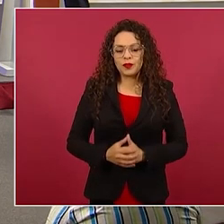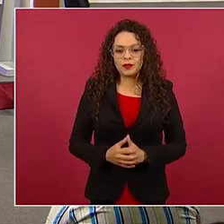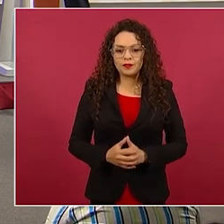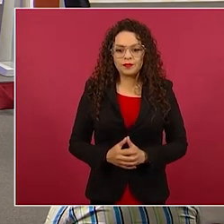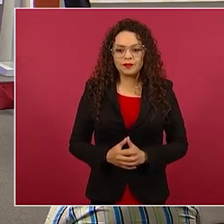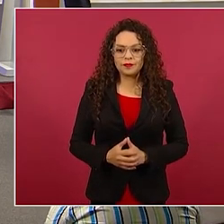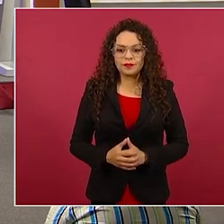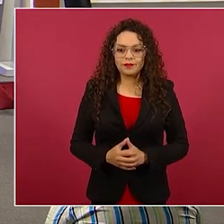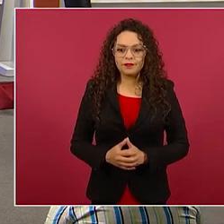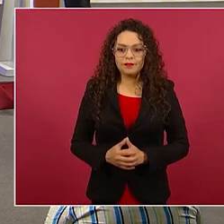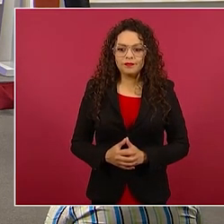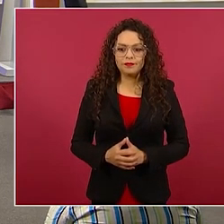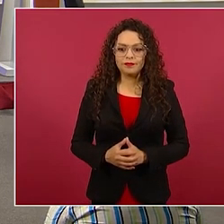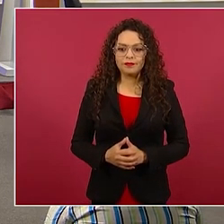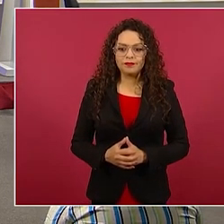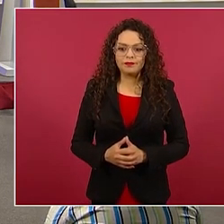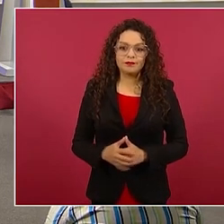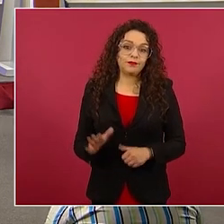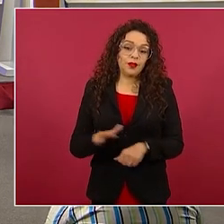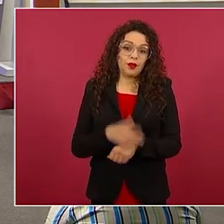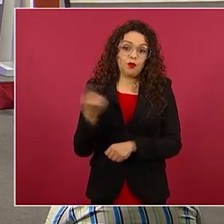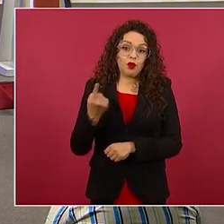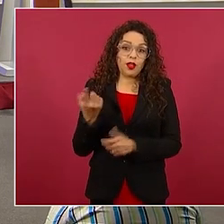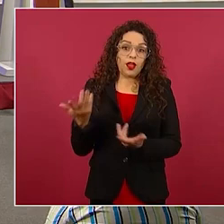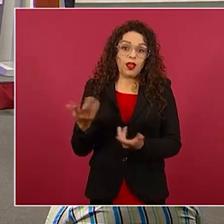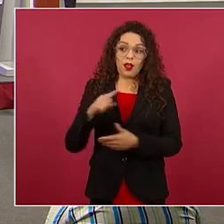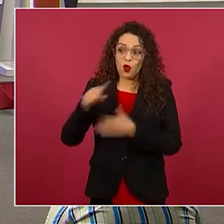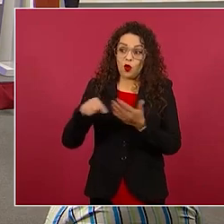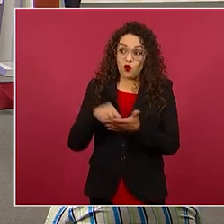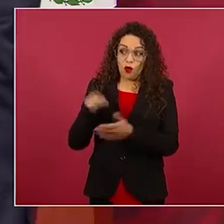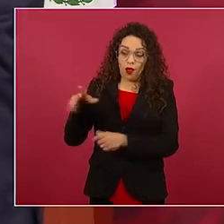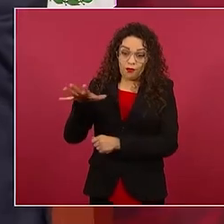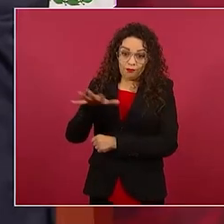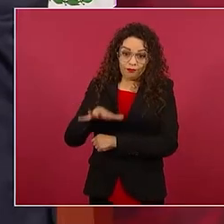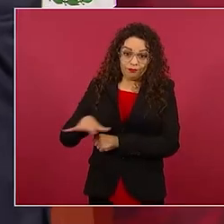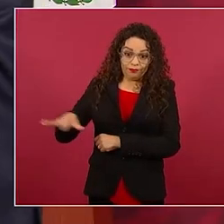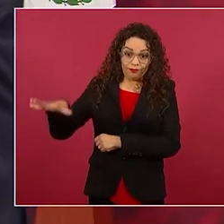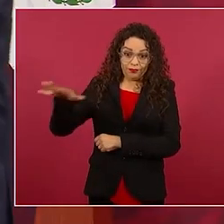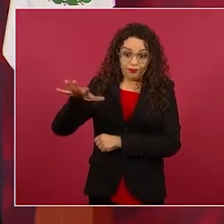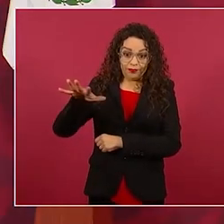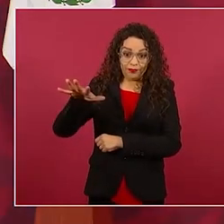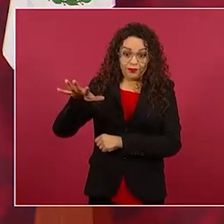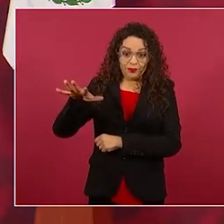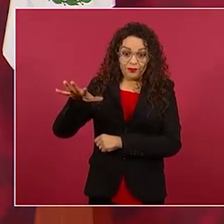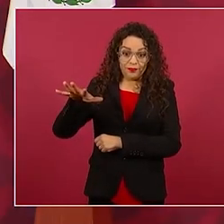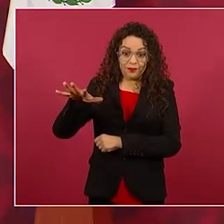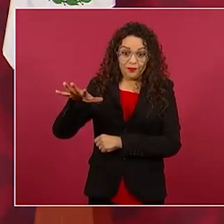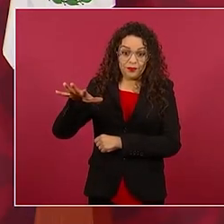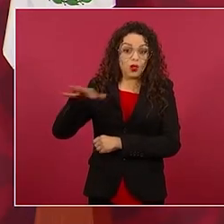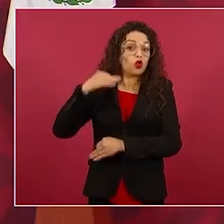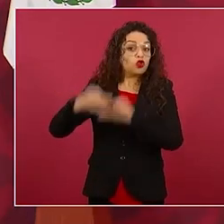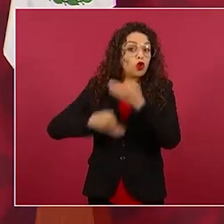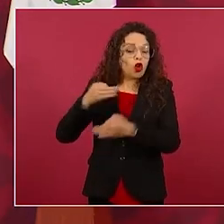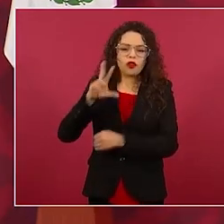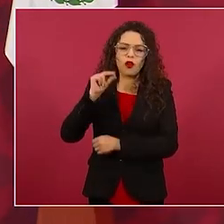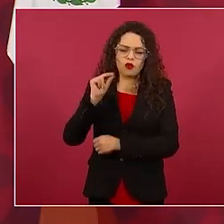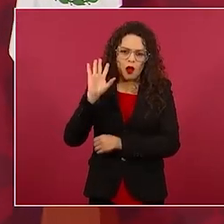Porque aquí viven, no todos, desde luego, no quiero generalizar, pero sí muchos.